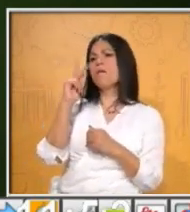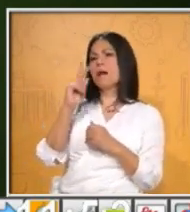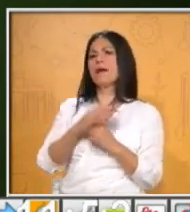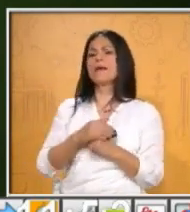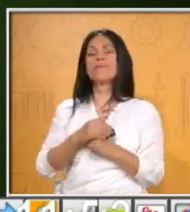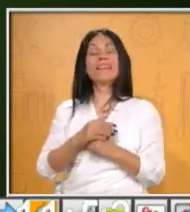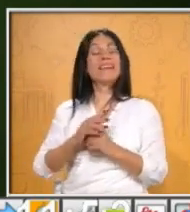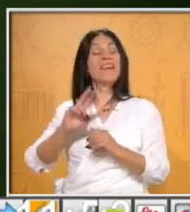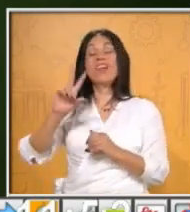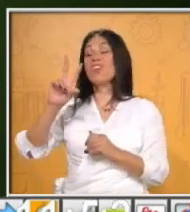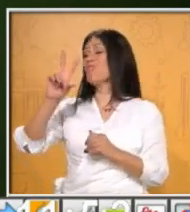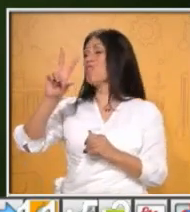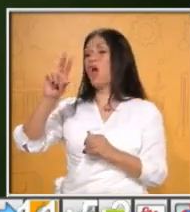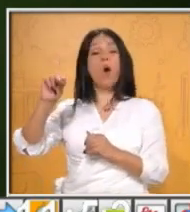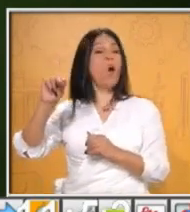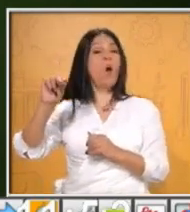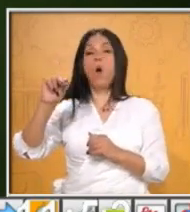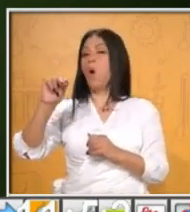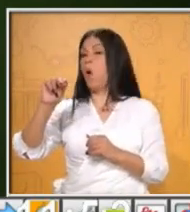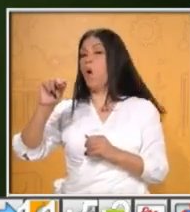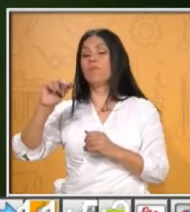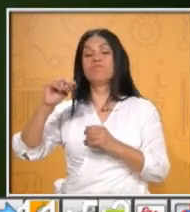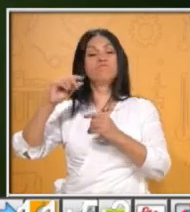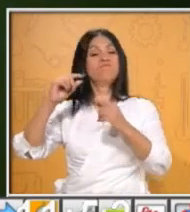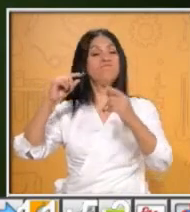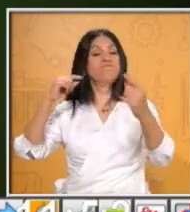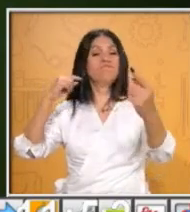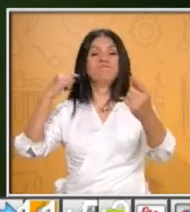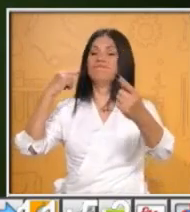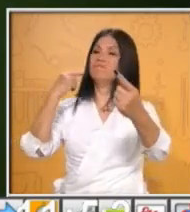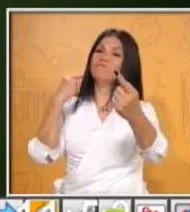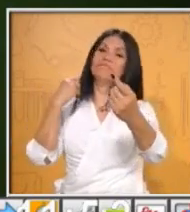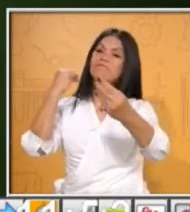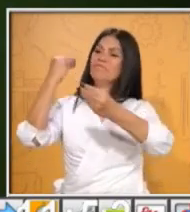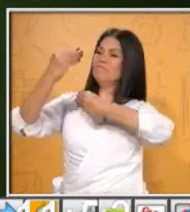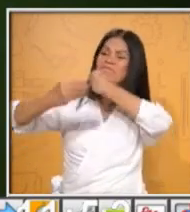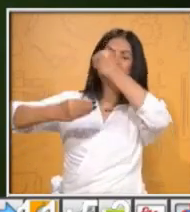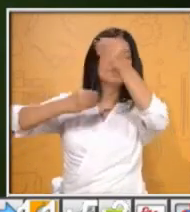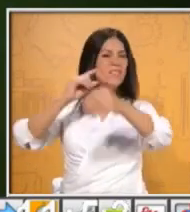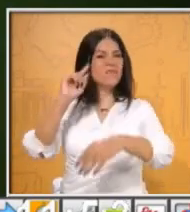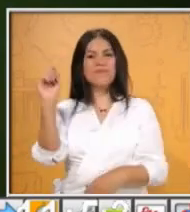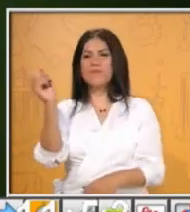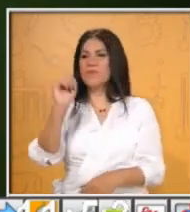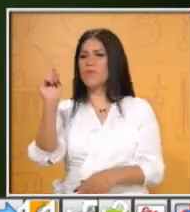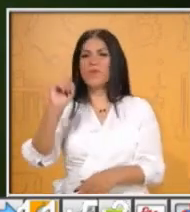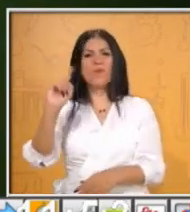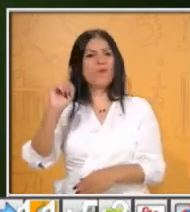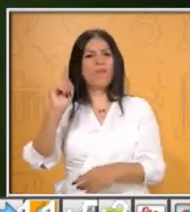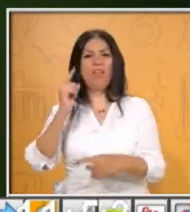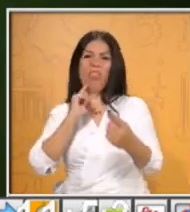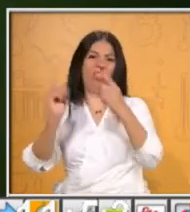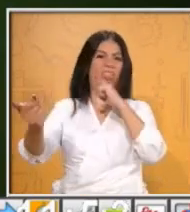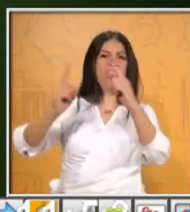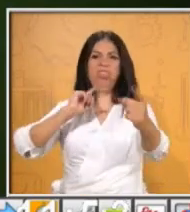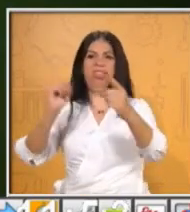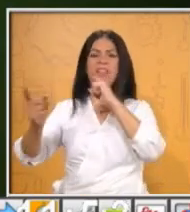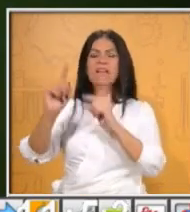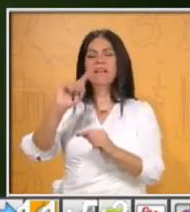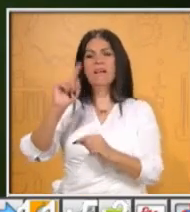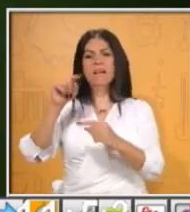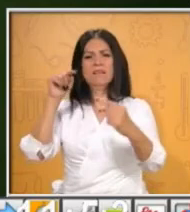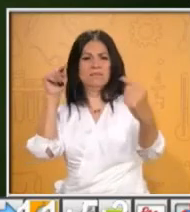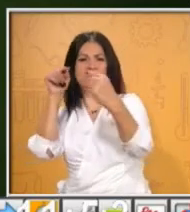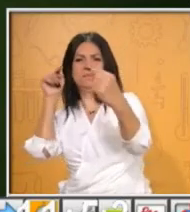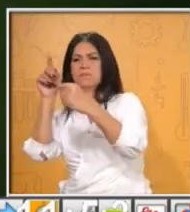discutir. Hay que dialogar, ¿sí? Entonces, una vez que ya tenemos en cuenta que